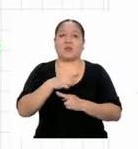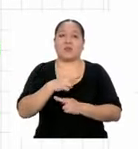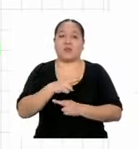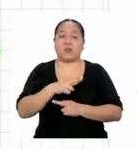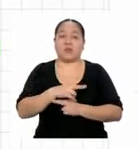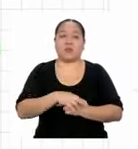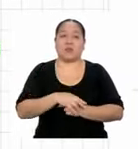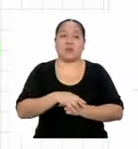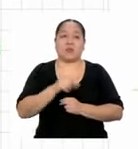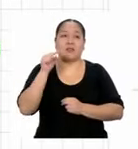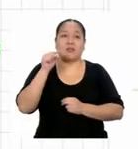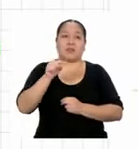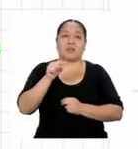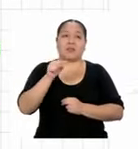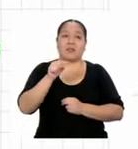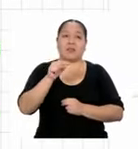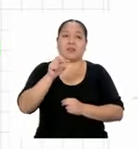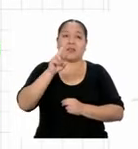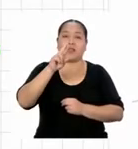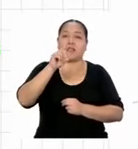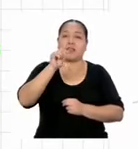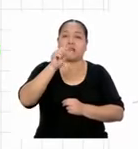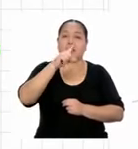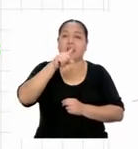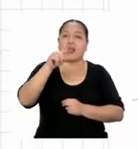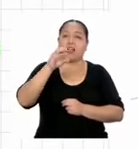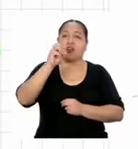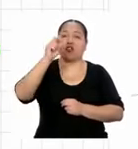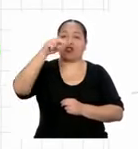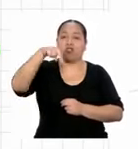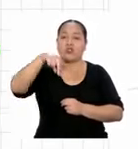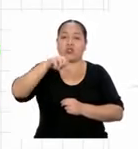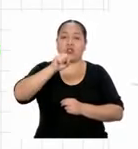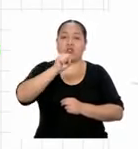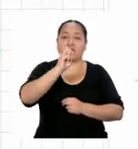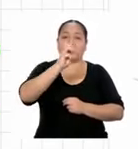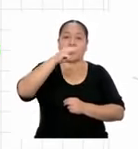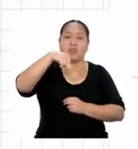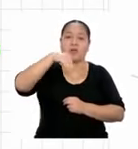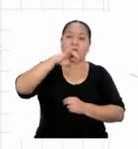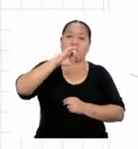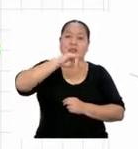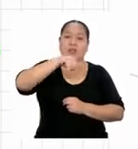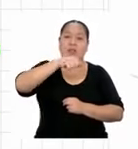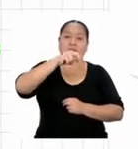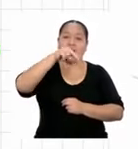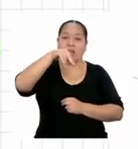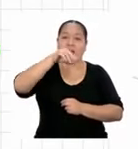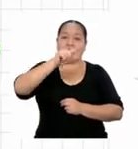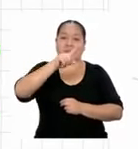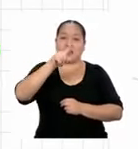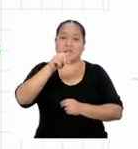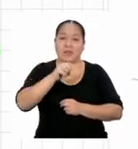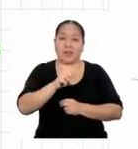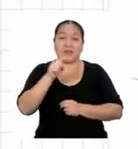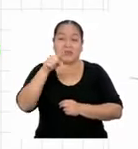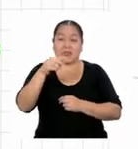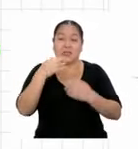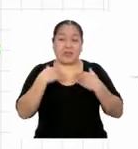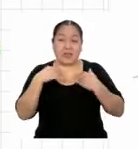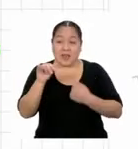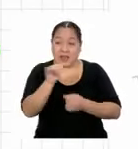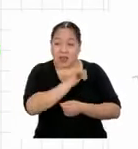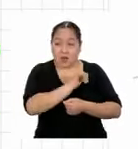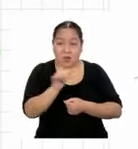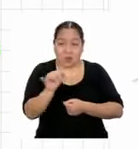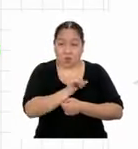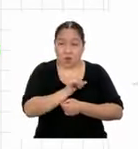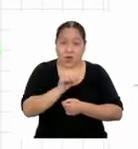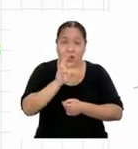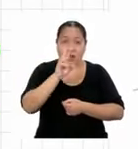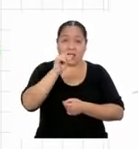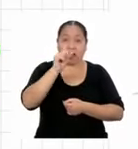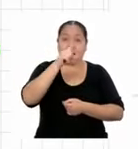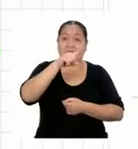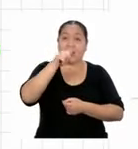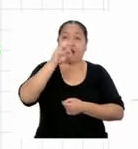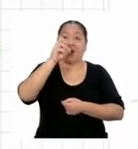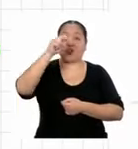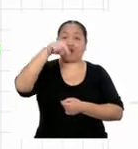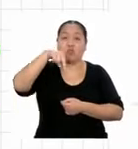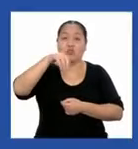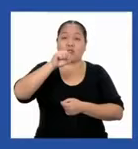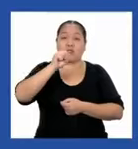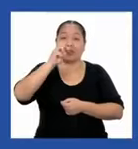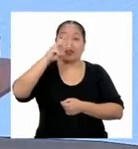divisiones le llamamos razón de semejanza o escala. Si tienen la misma razón de semejanza, serán figuras